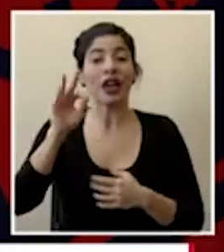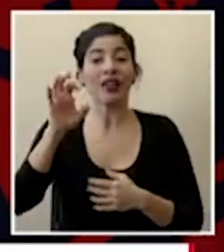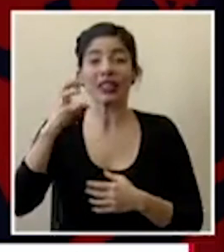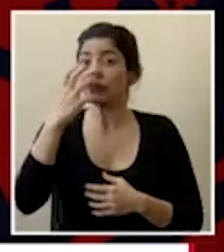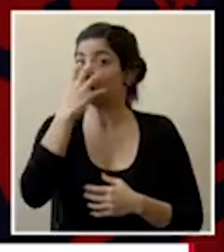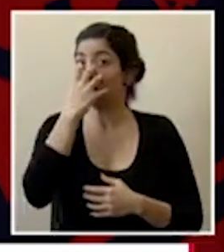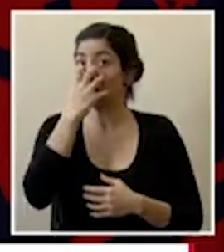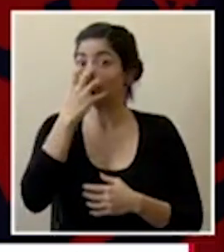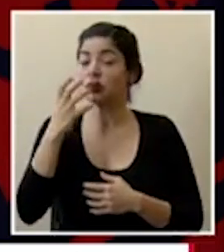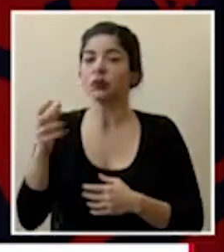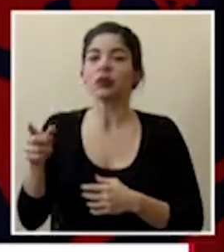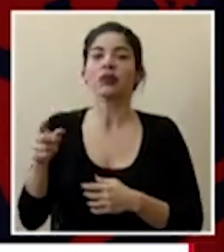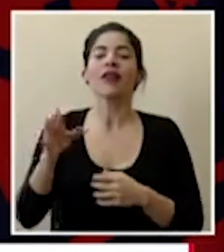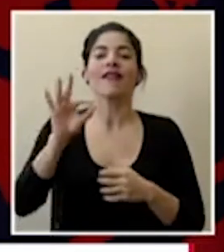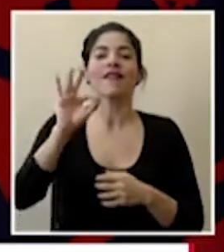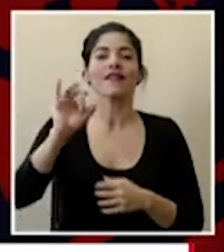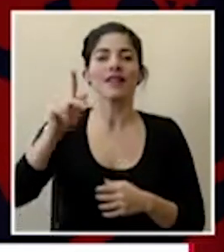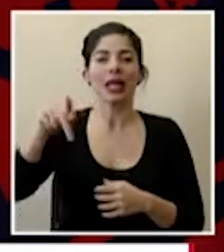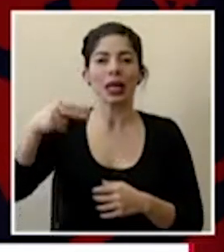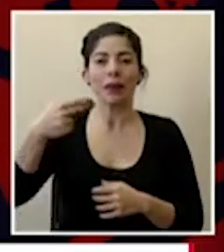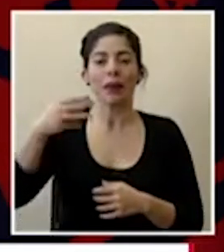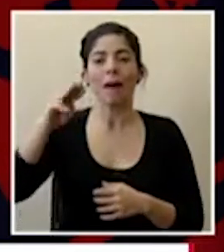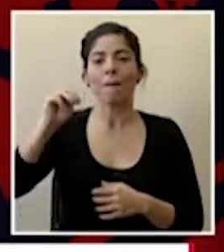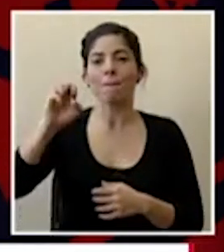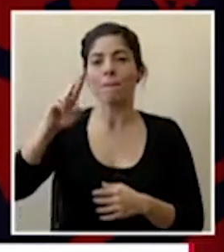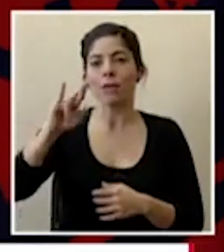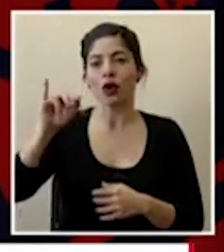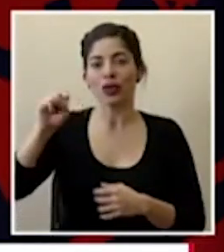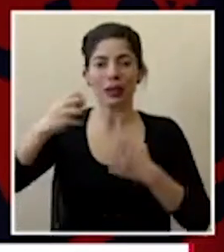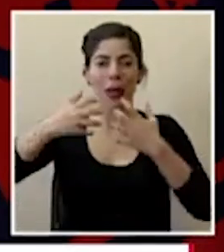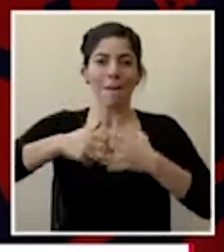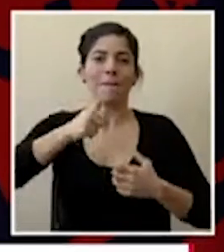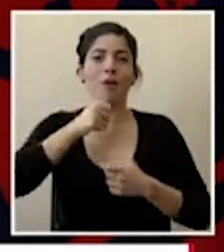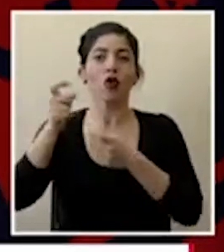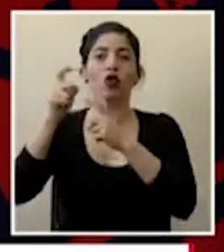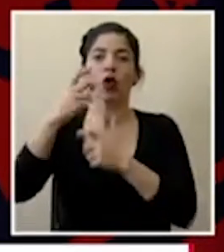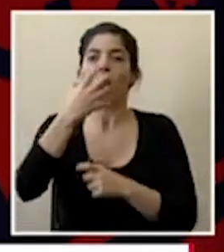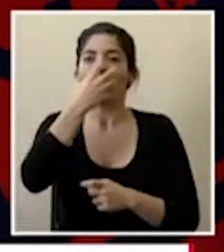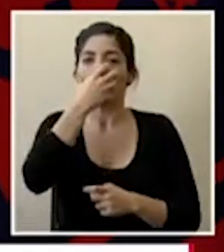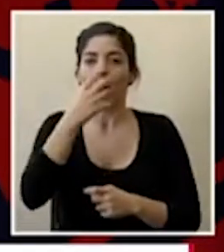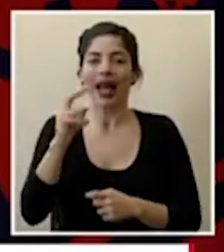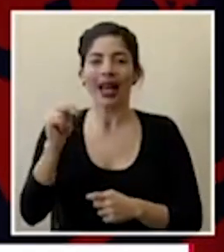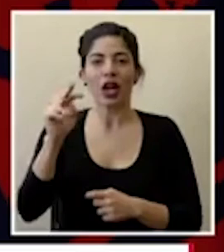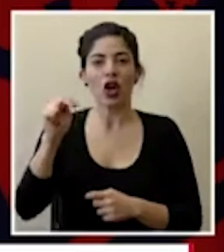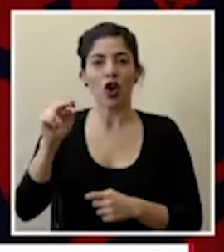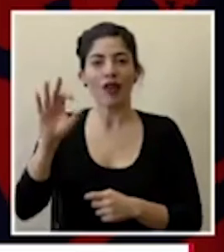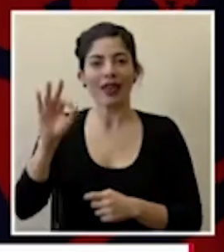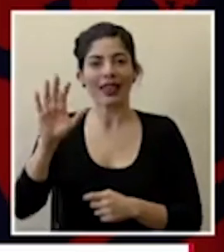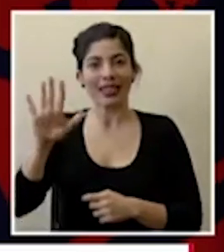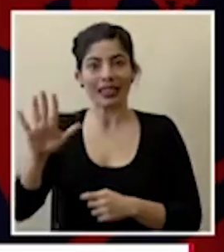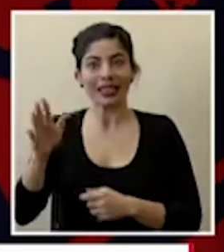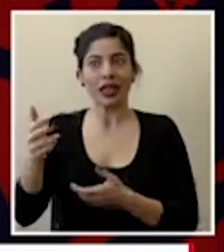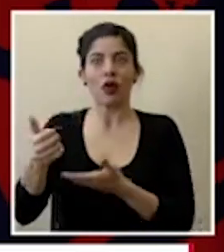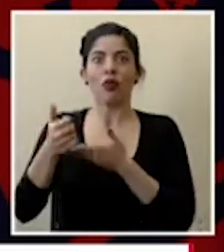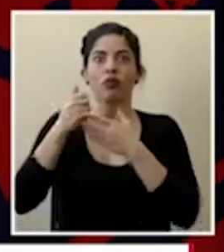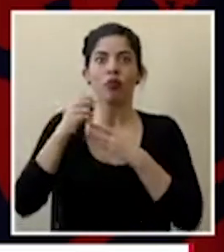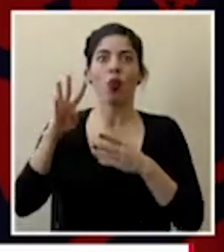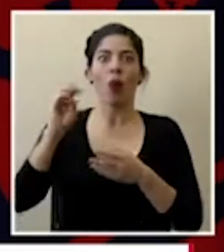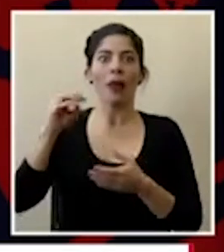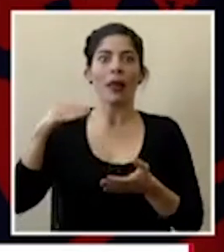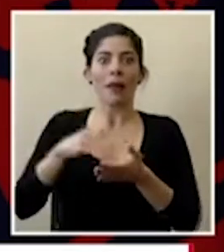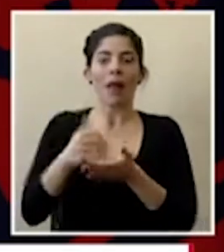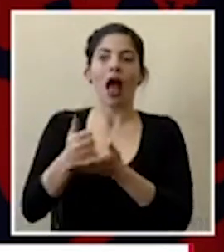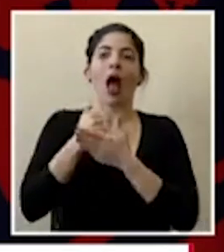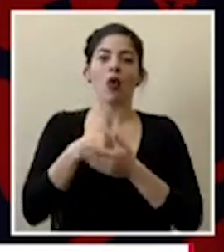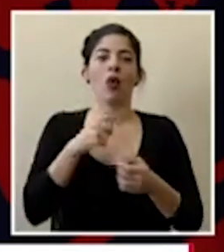parte de la empresa privada philip morris lo cual nos va a permitir este fortalecer todavía más la cantidad de equipamiento que tenemos en los diferentes